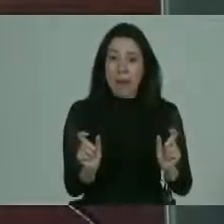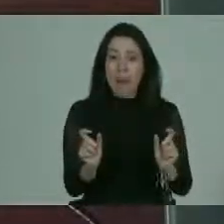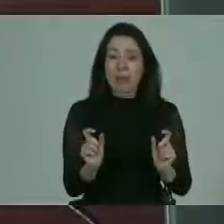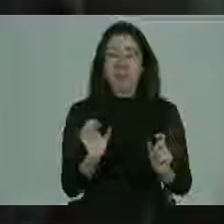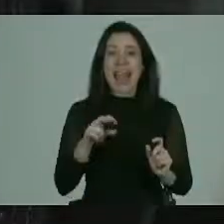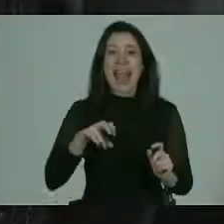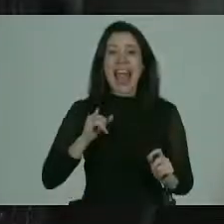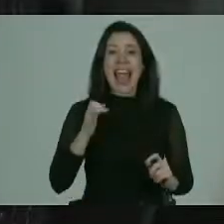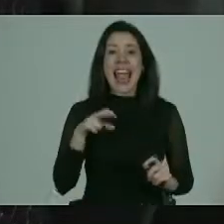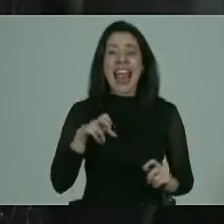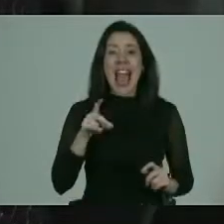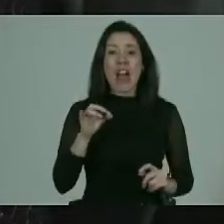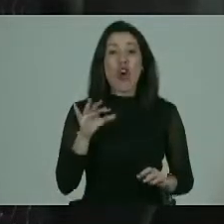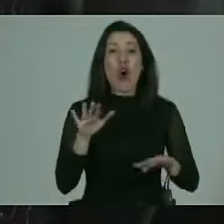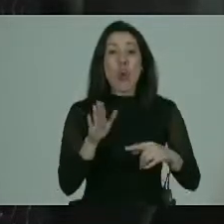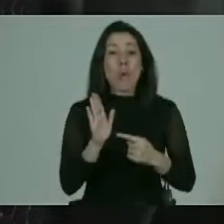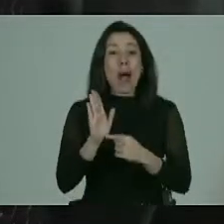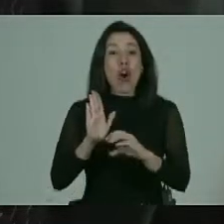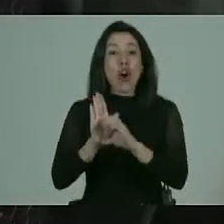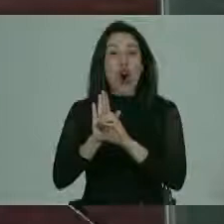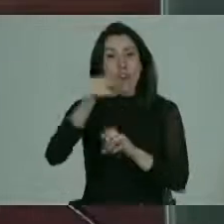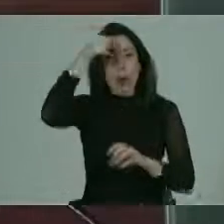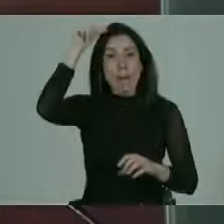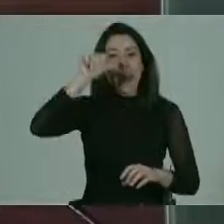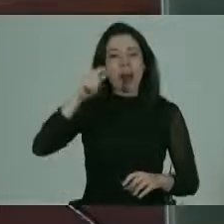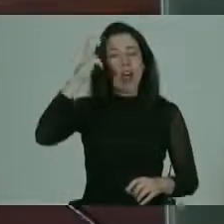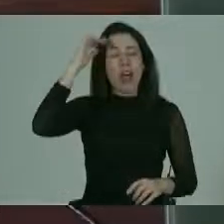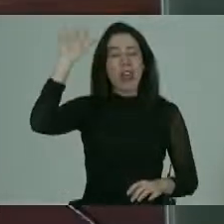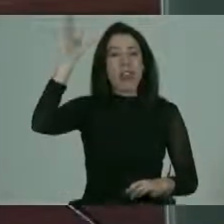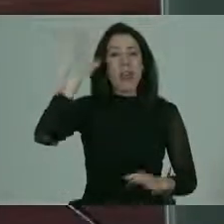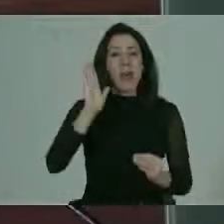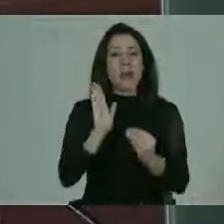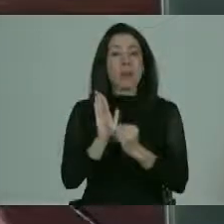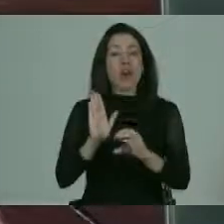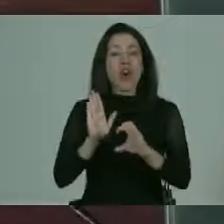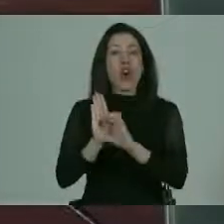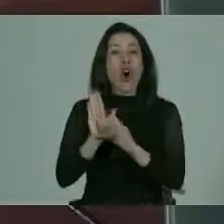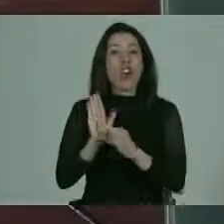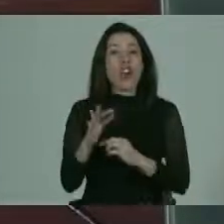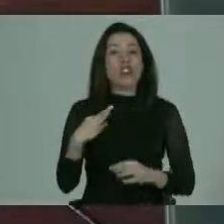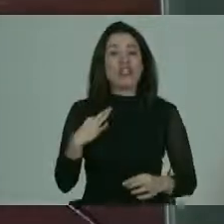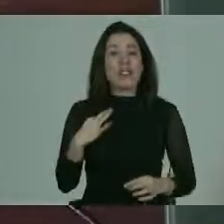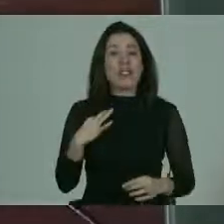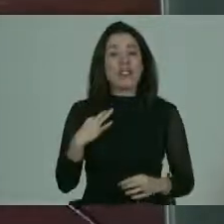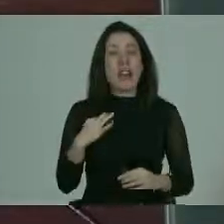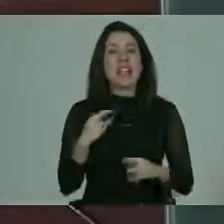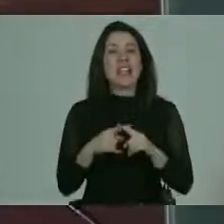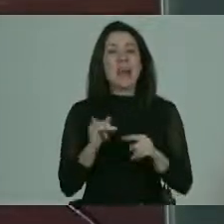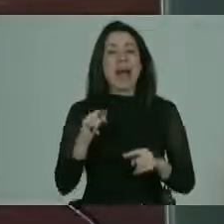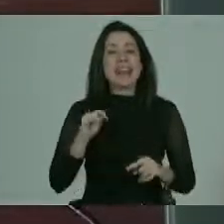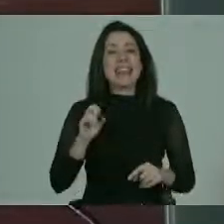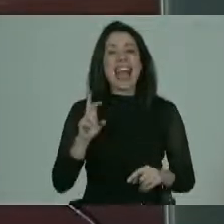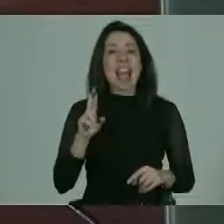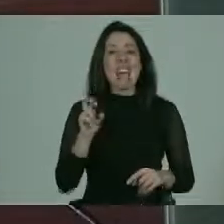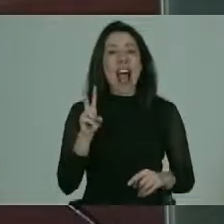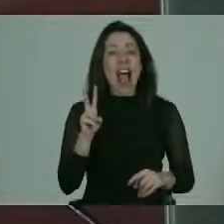enajenado se usa en el código penal el demente se usa en el código civil los intervalos lúcidos se usan en el código civil